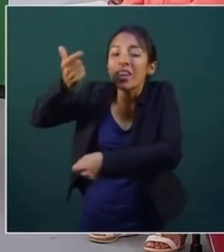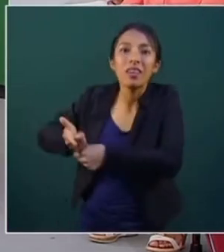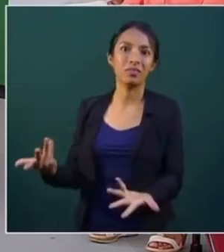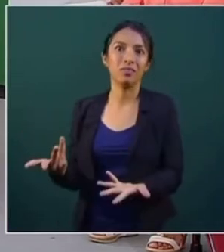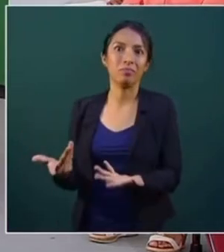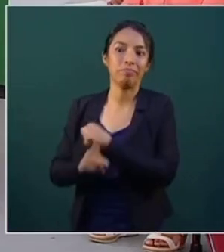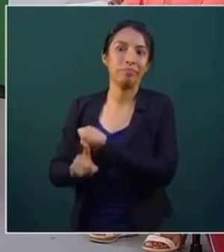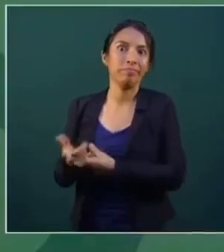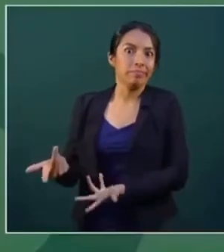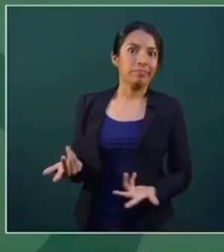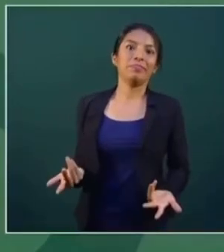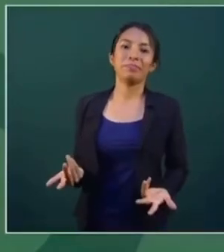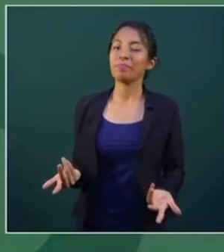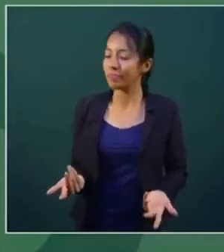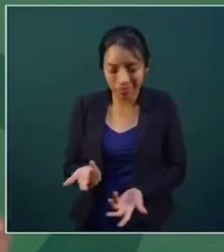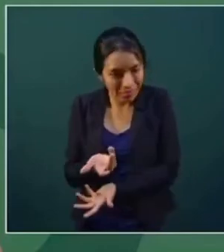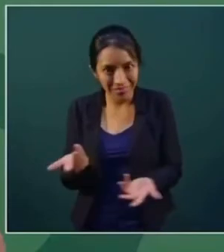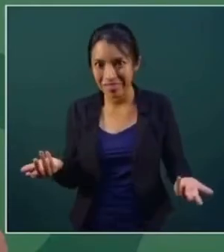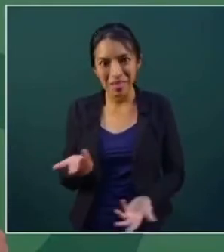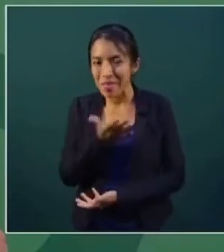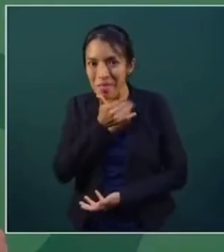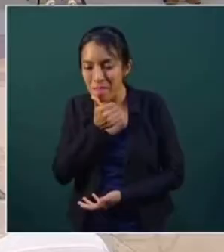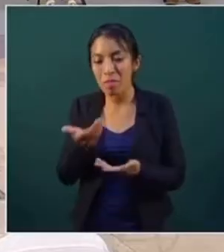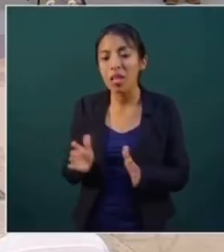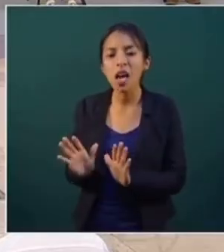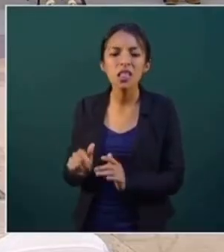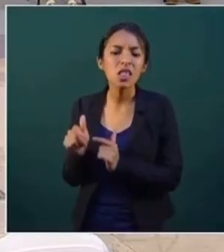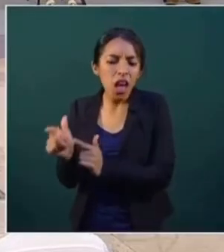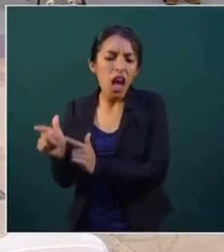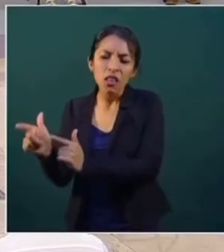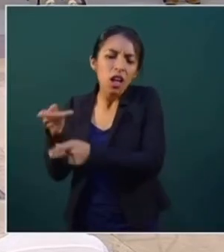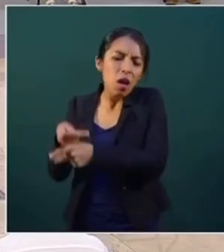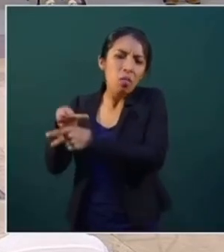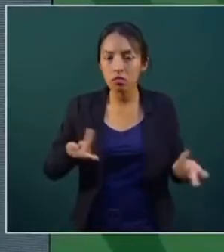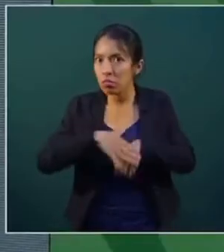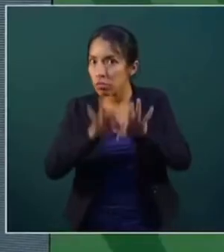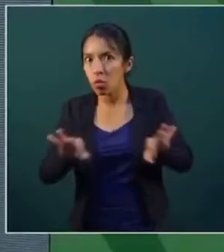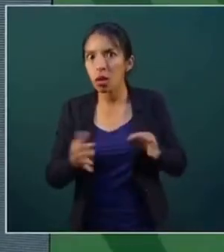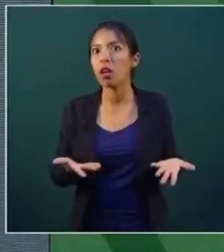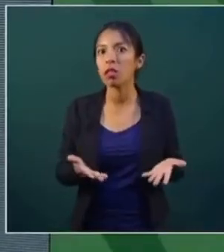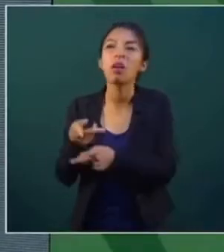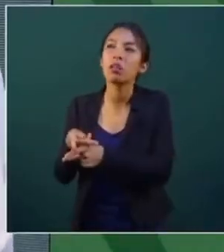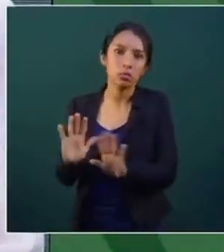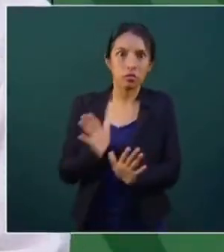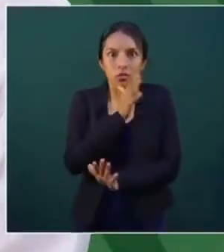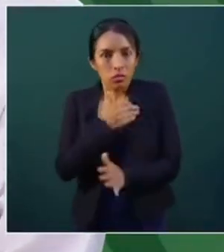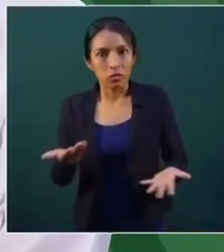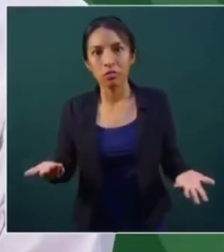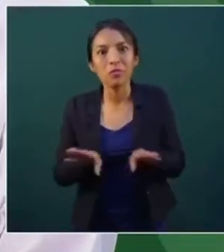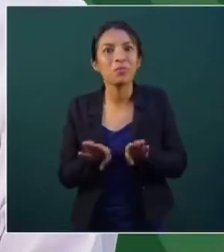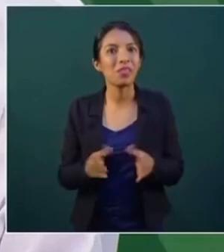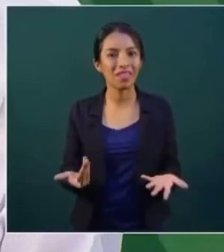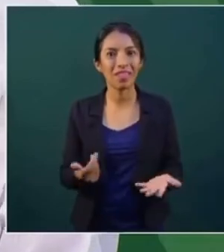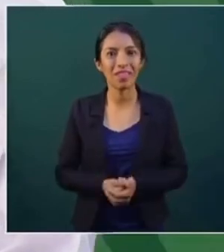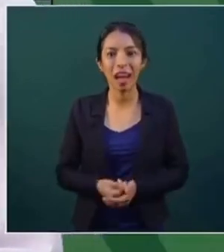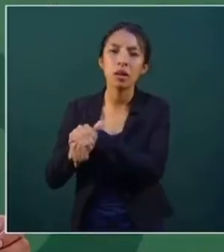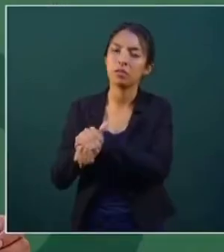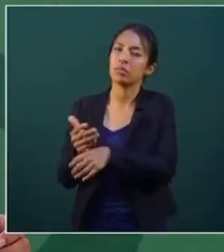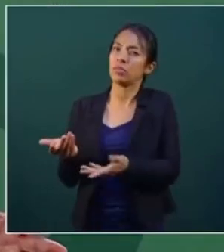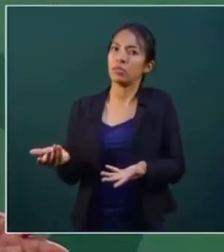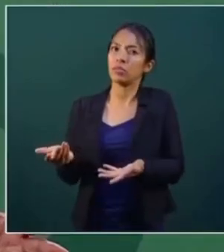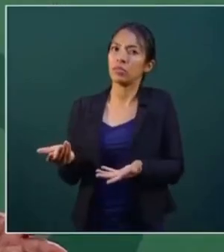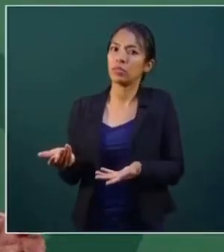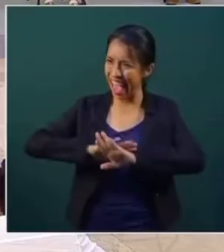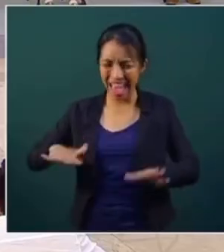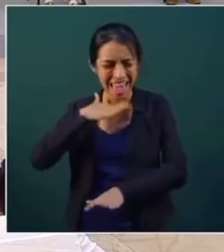Entonces ya, no se debe de andar con contemplaciones cuando se trata de la seguridad de la gente. Aquí no debe de prevalecer el amiguismo,